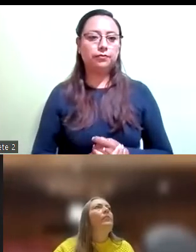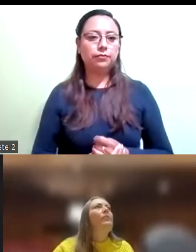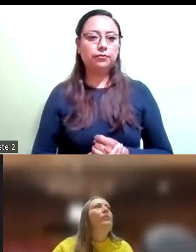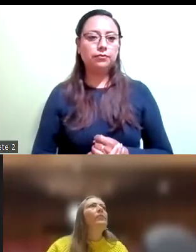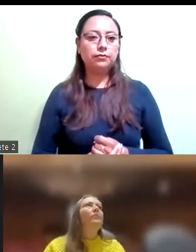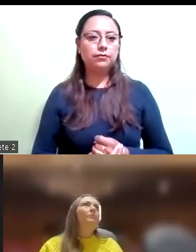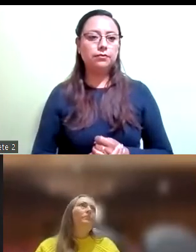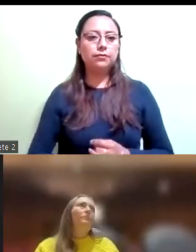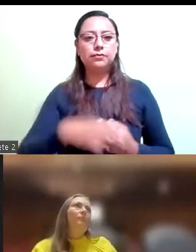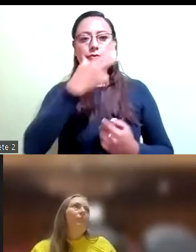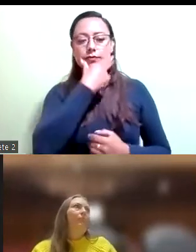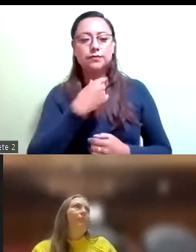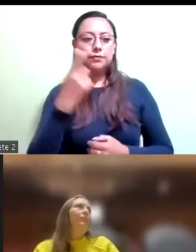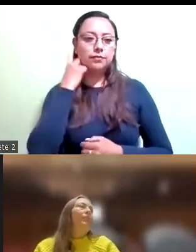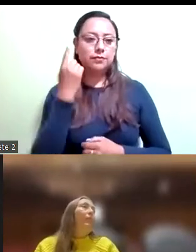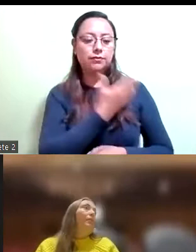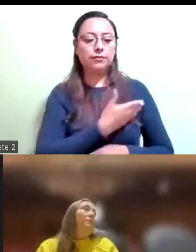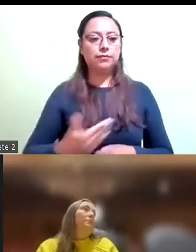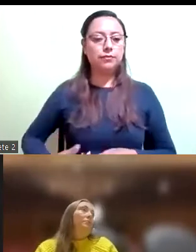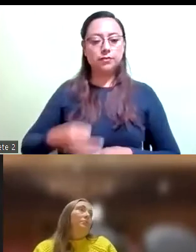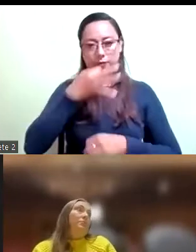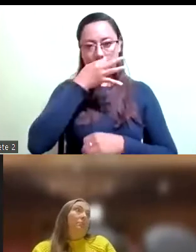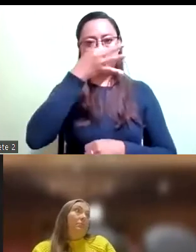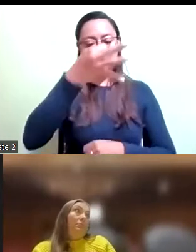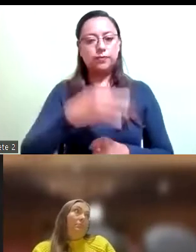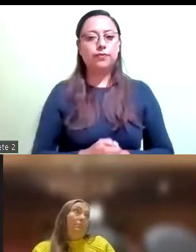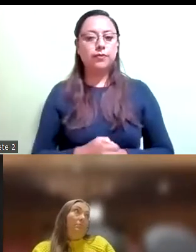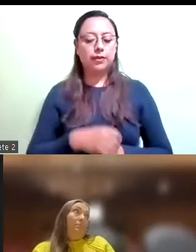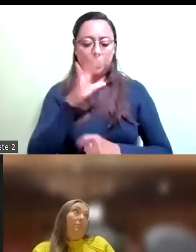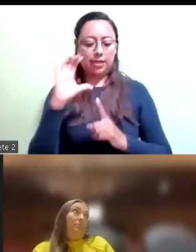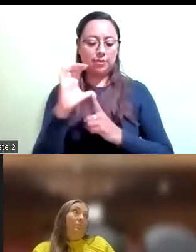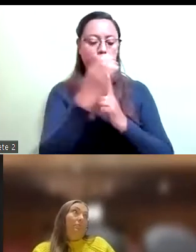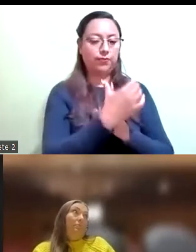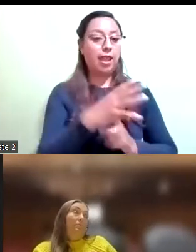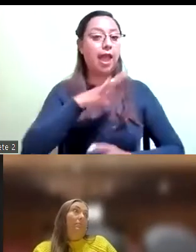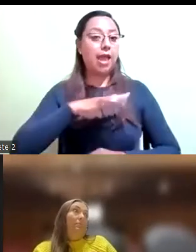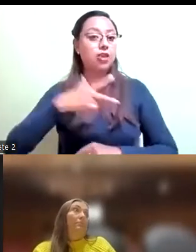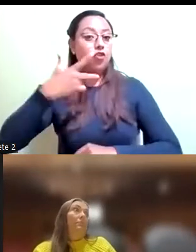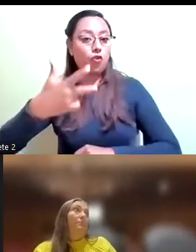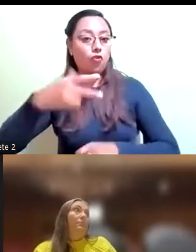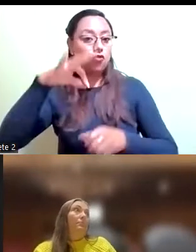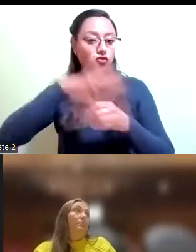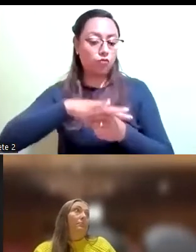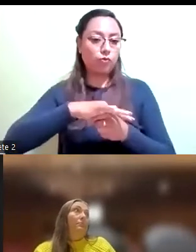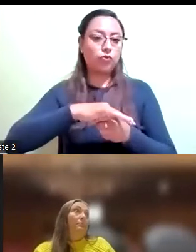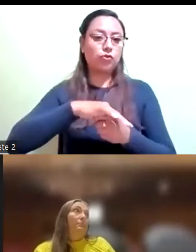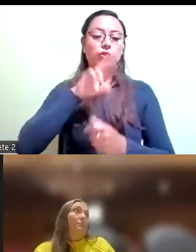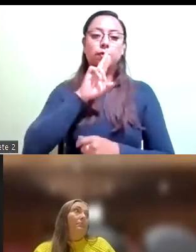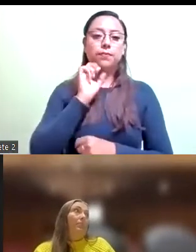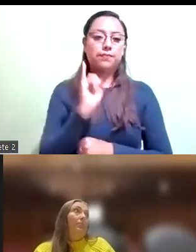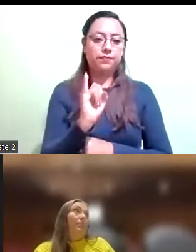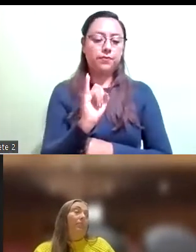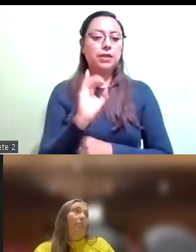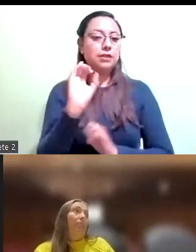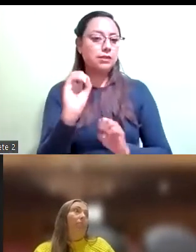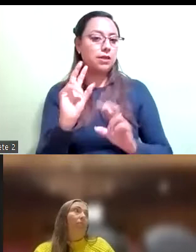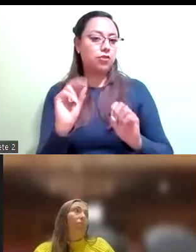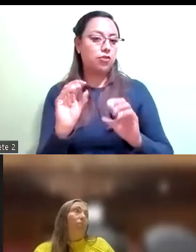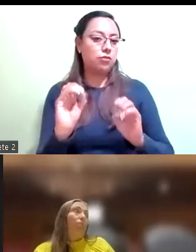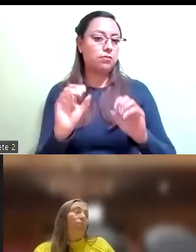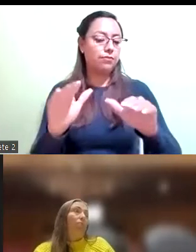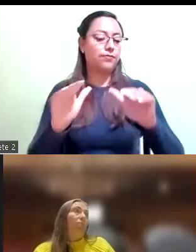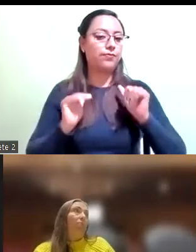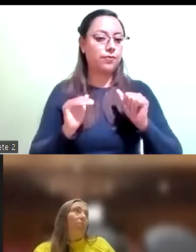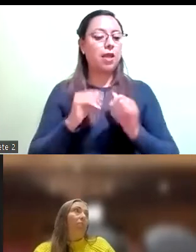diputado presidente le informo que esta le informo a esta comisión que con ocho votos a favor cero en contra y abstenciones el programa